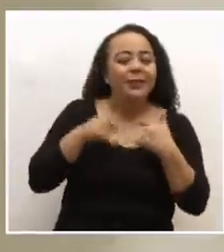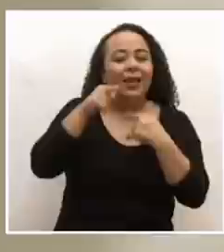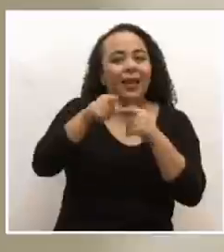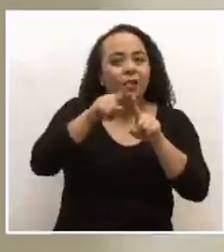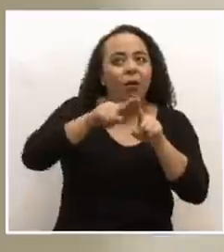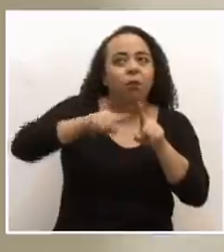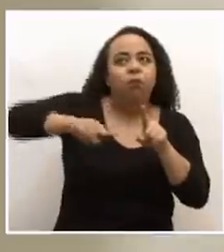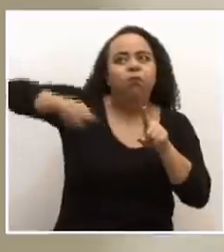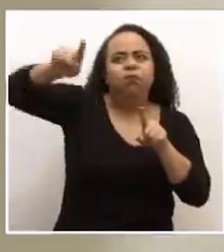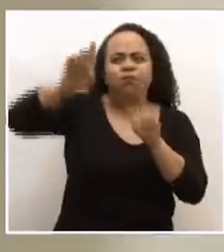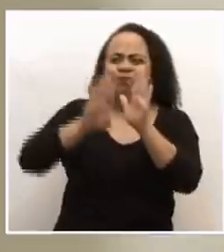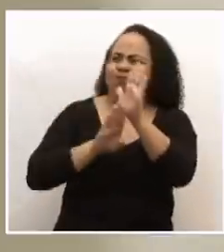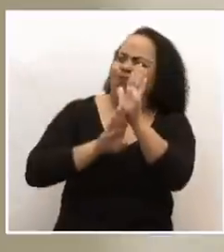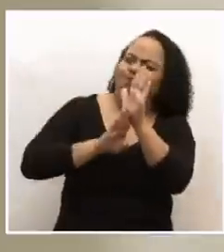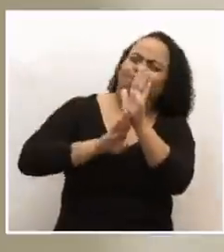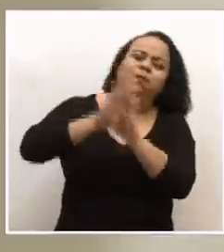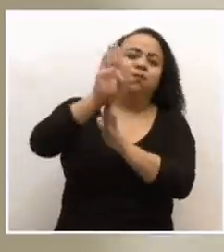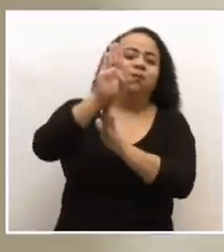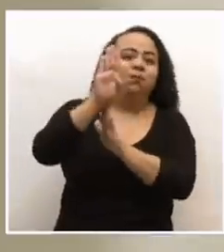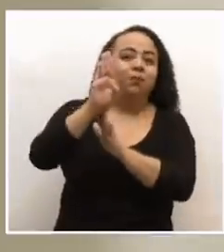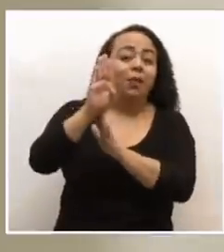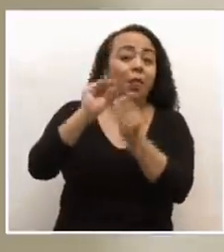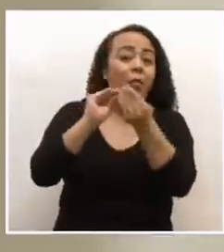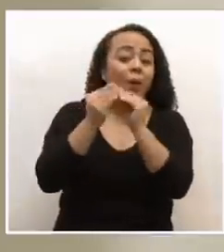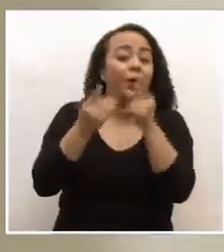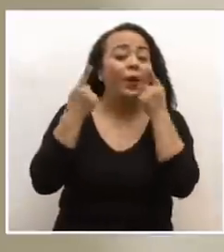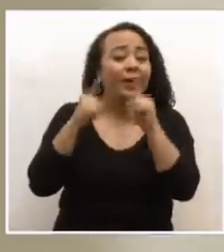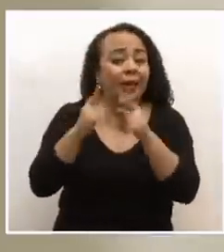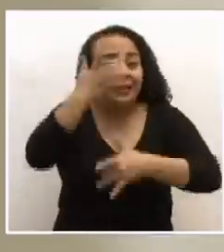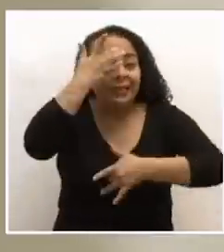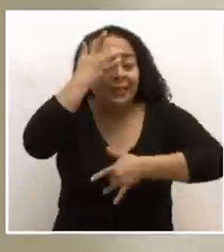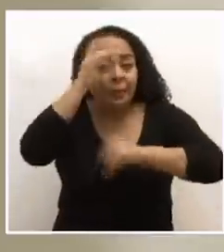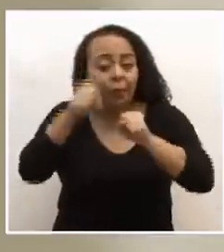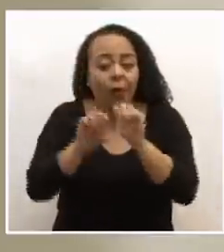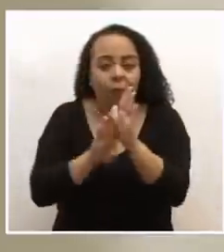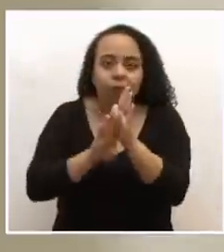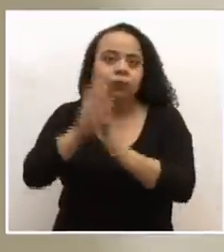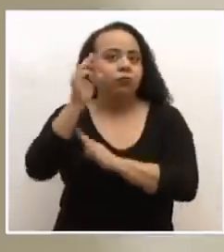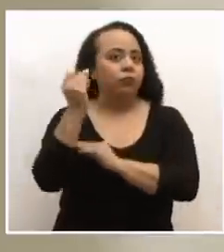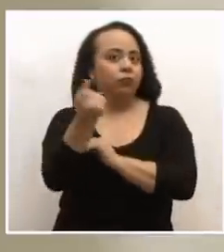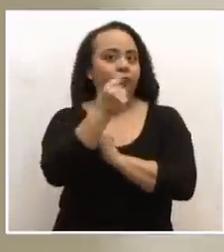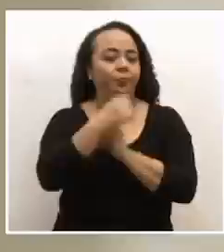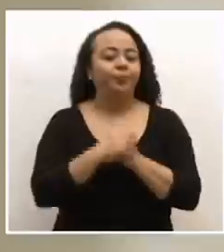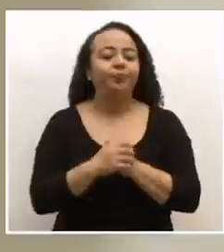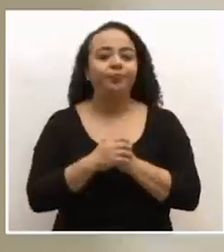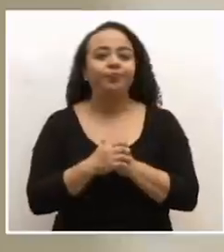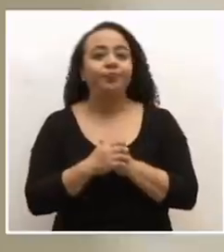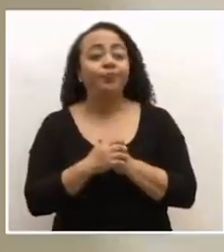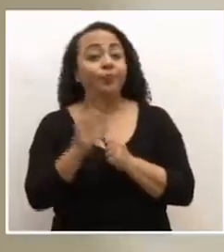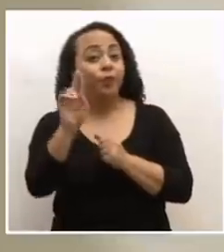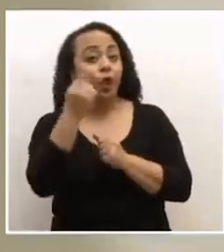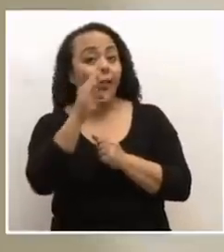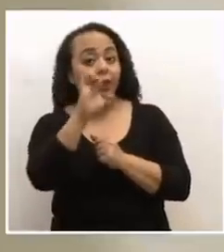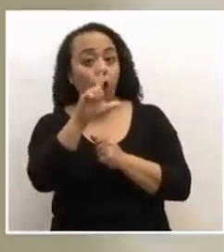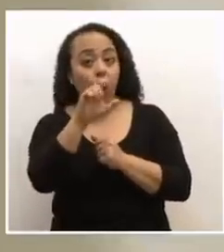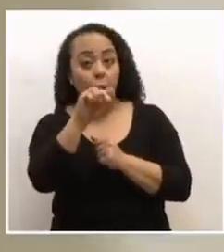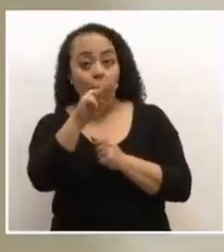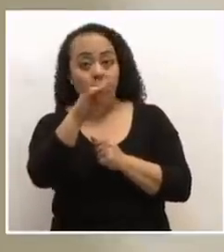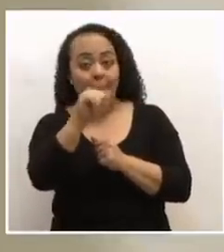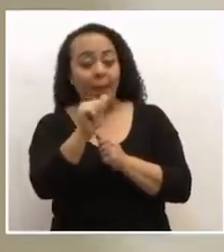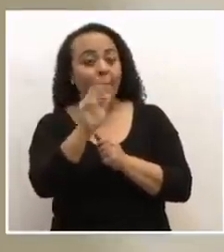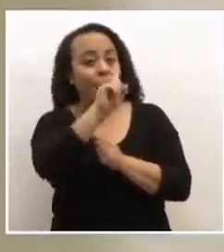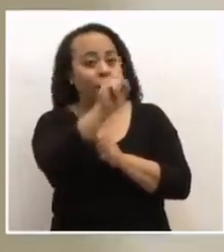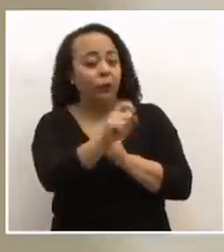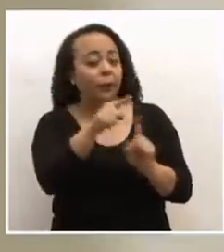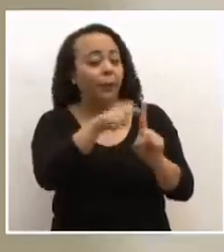curva se dispare, una curva exponencial, en donde la cantidad de casos empieza a subir súbitamente. Noticias Colombia Consulta. A partir de